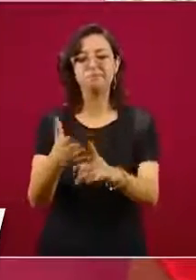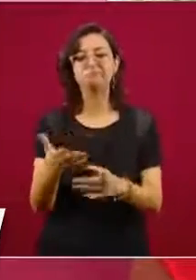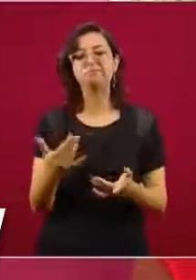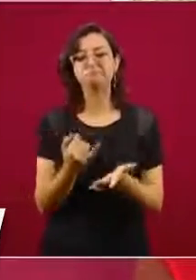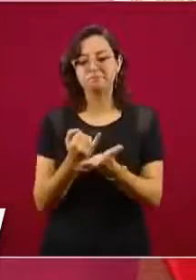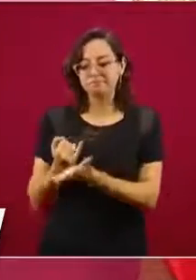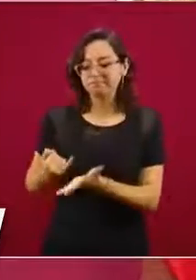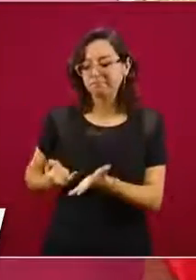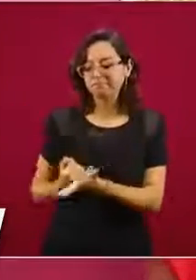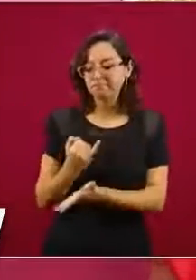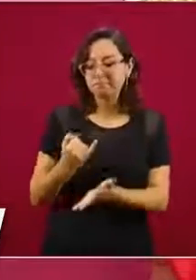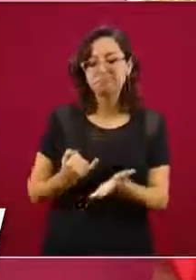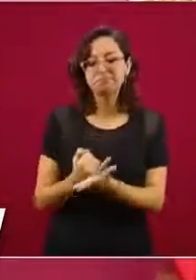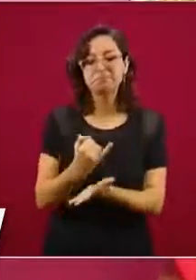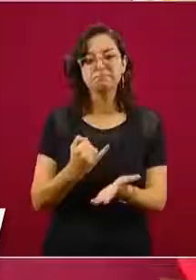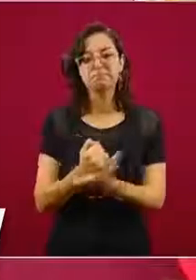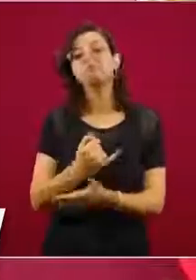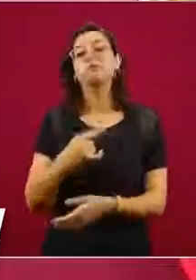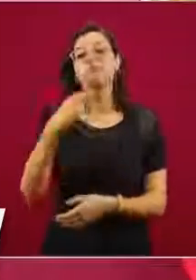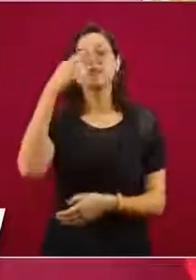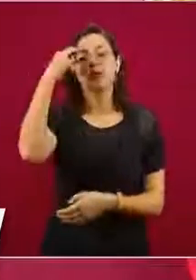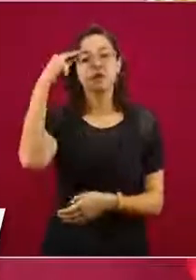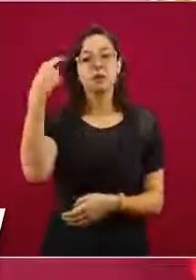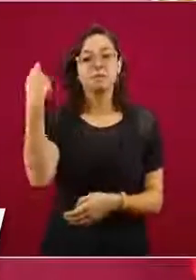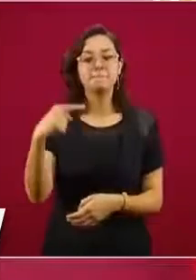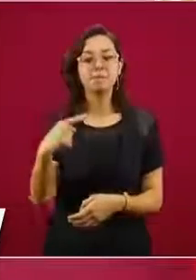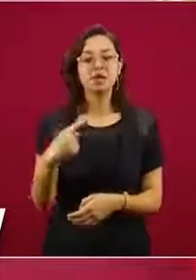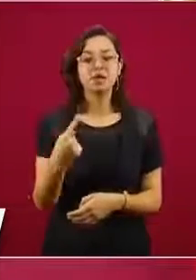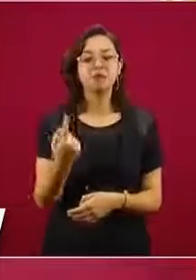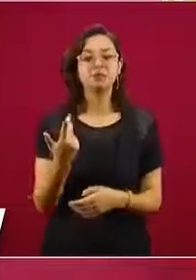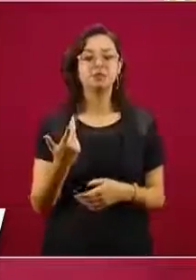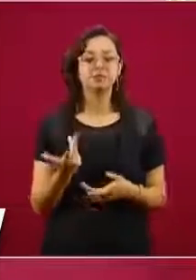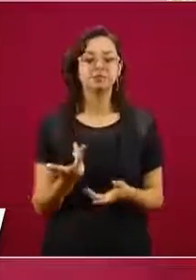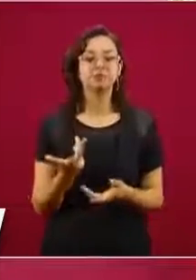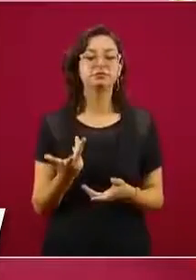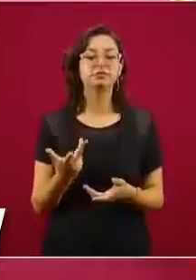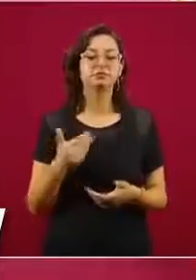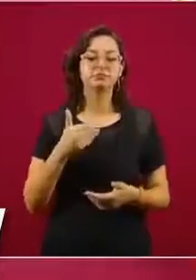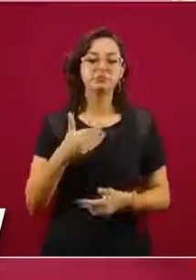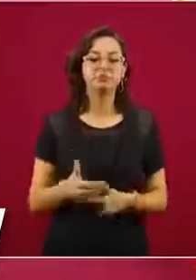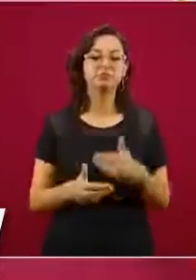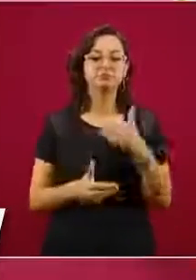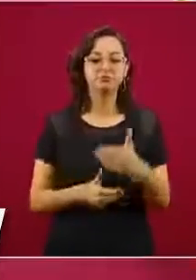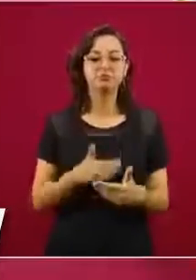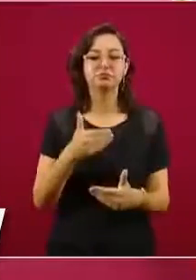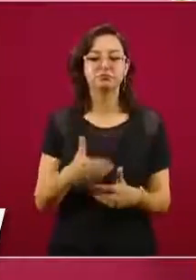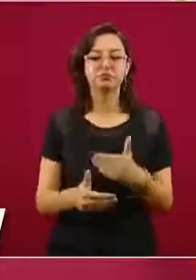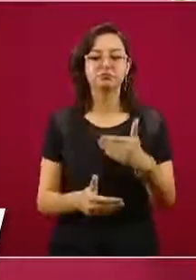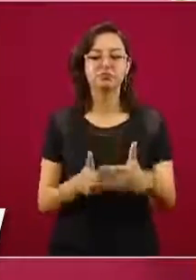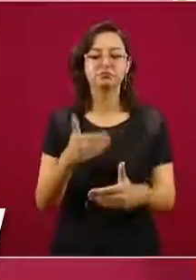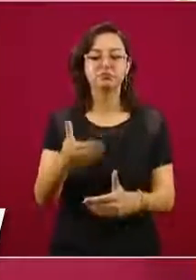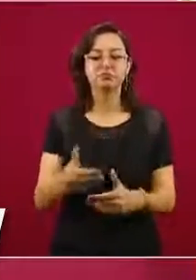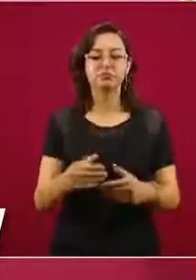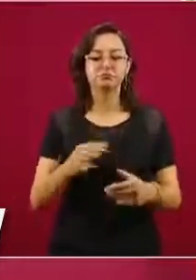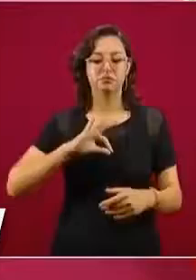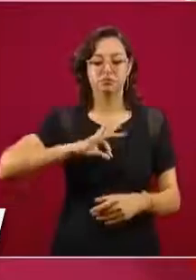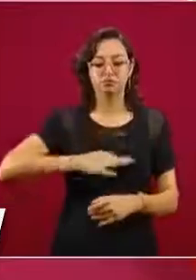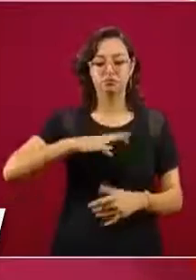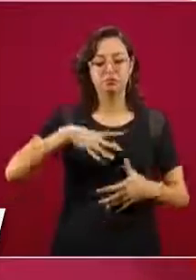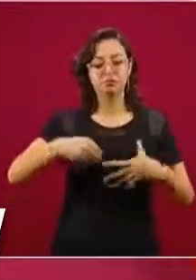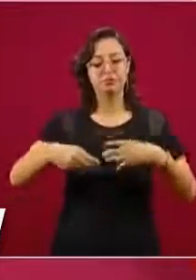ir, como lo he expresado, tomando la pandemia,